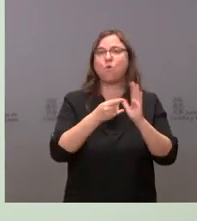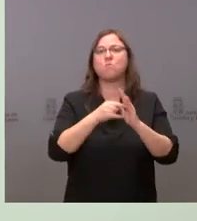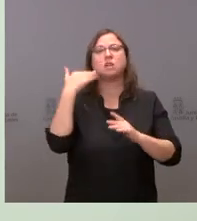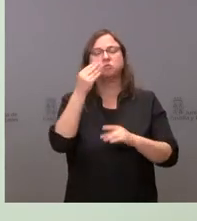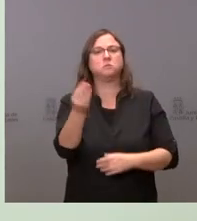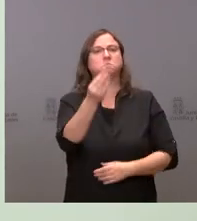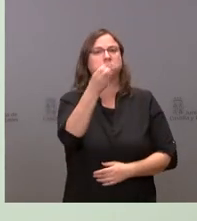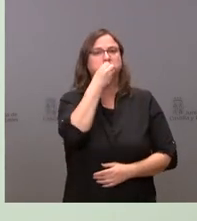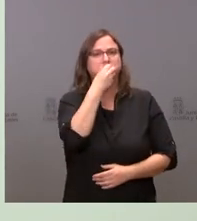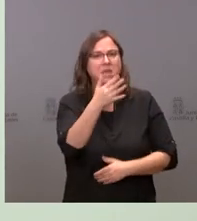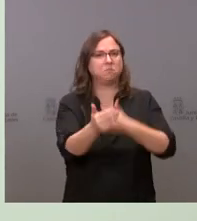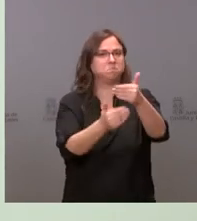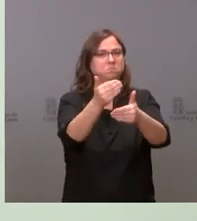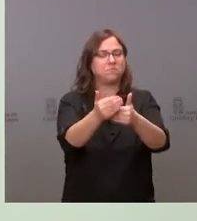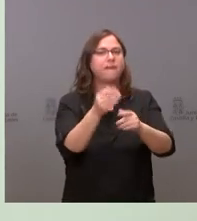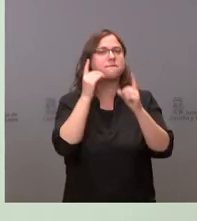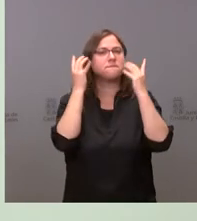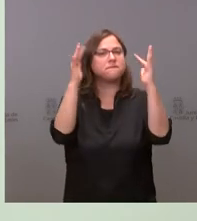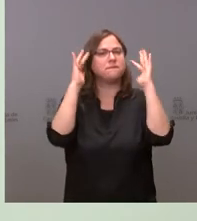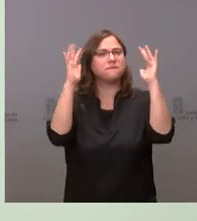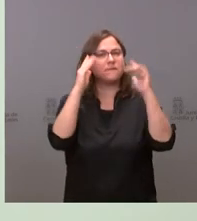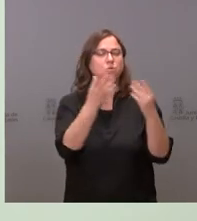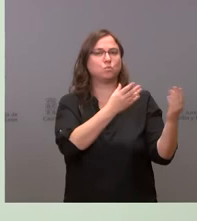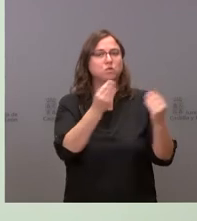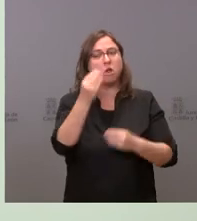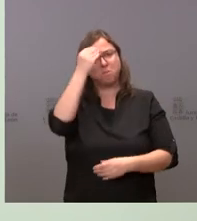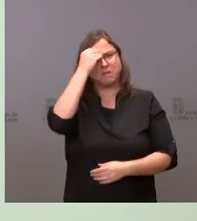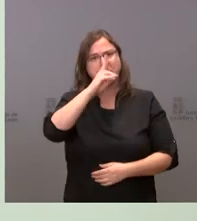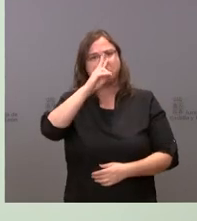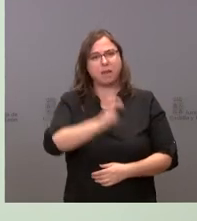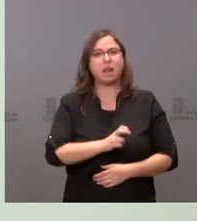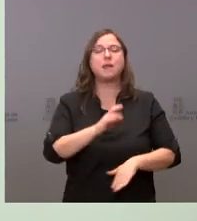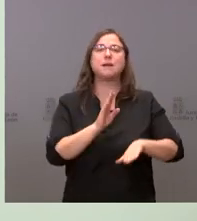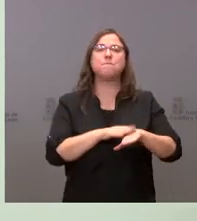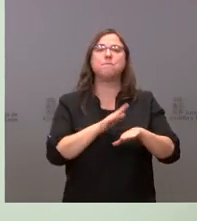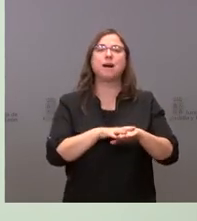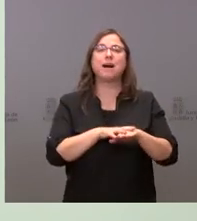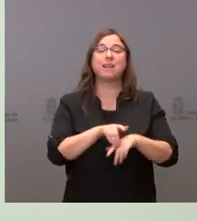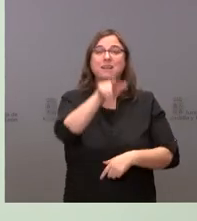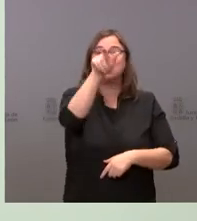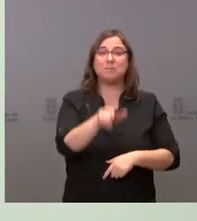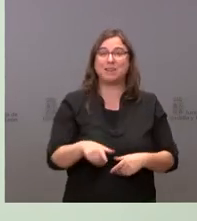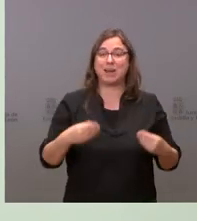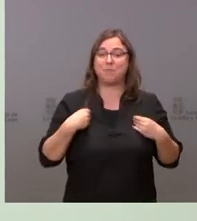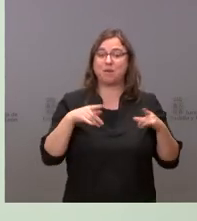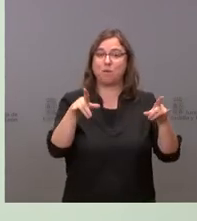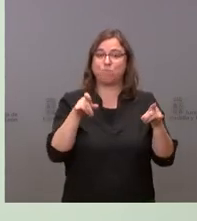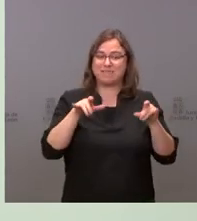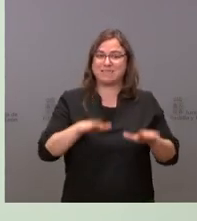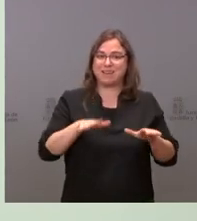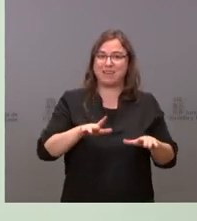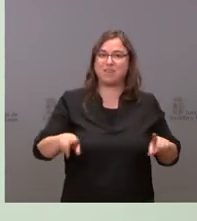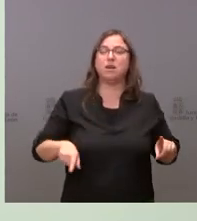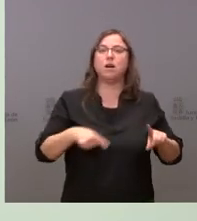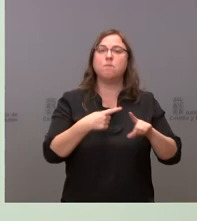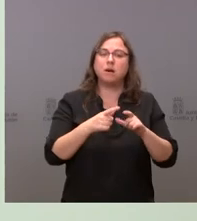tenemos muchas expectativas y que consideramos que es útil para la fijación de población y para la creación y